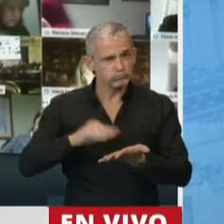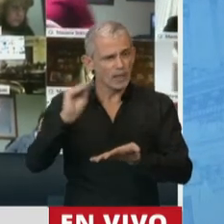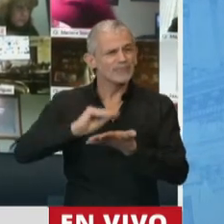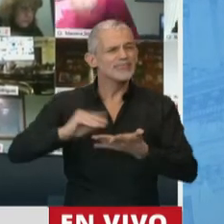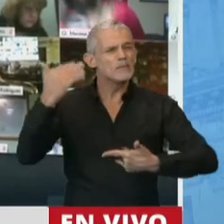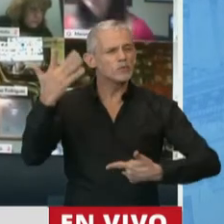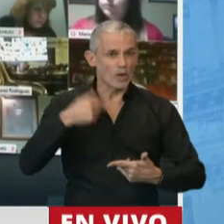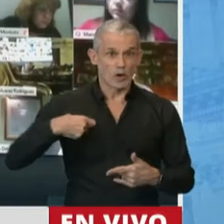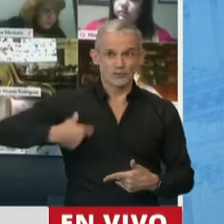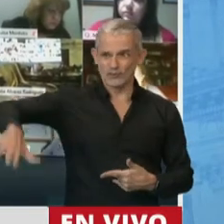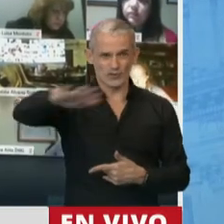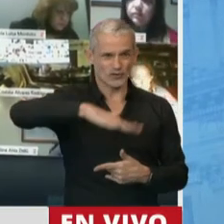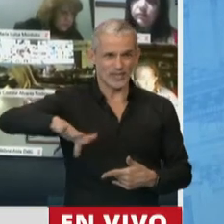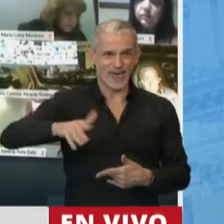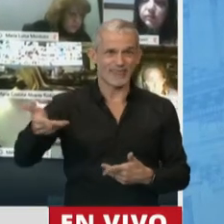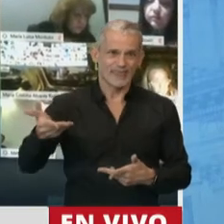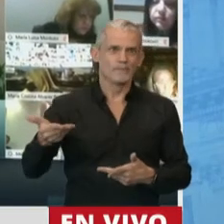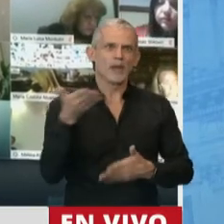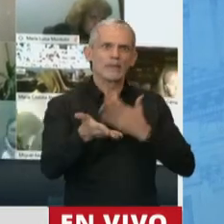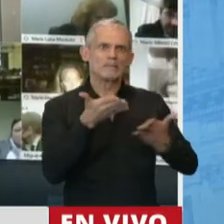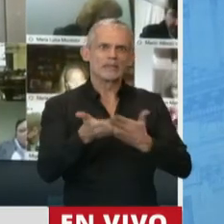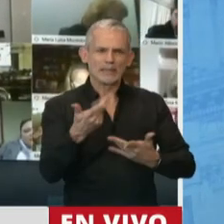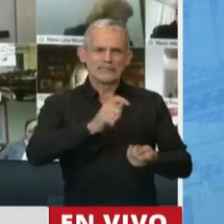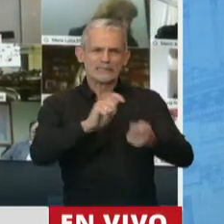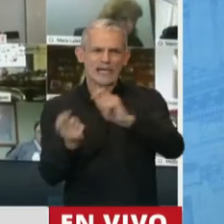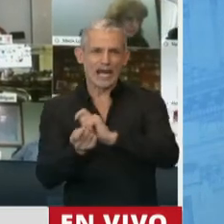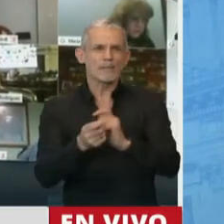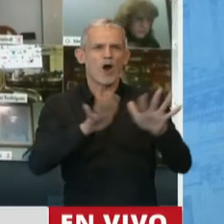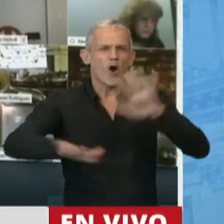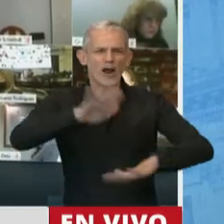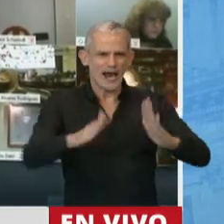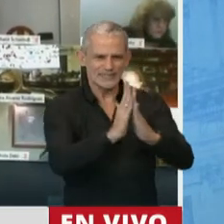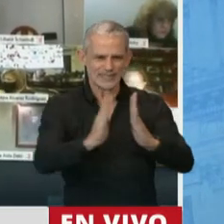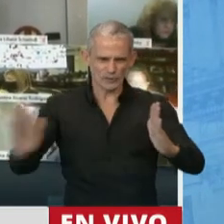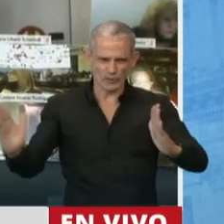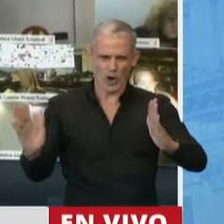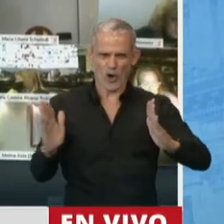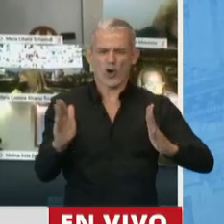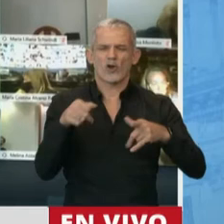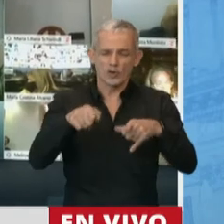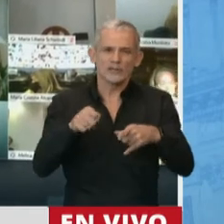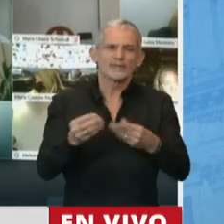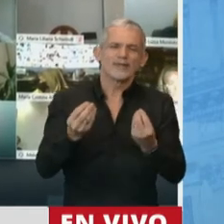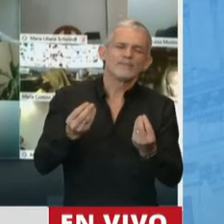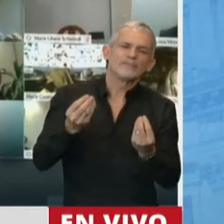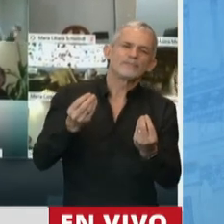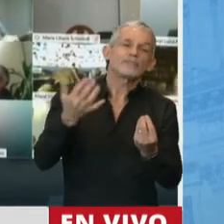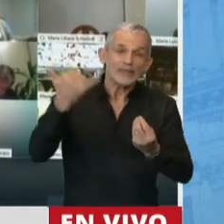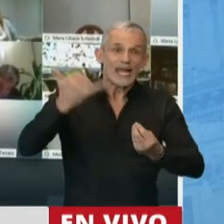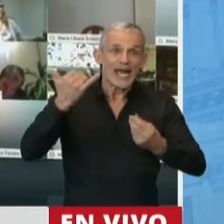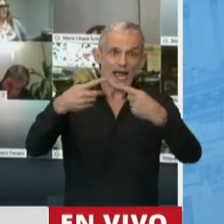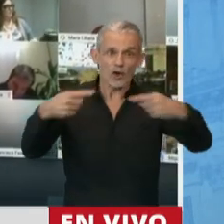que la sociedad era la que estaba demandando encontrar, organizarlas. Porque acá no olvidemos que había cuestiones muy